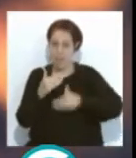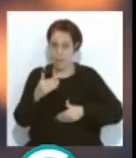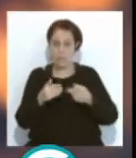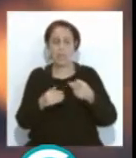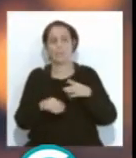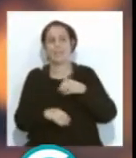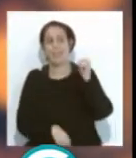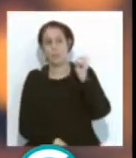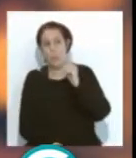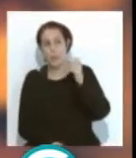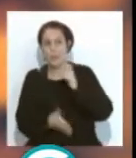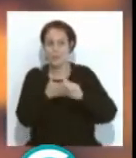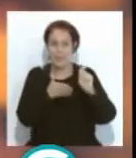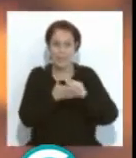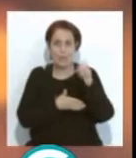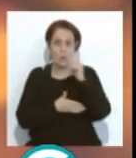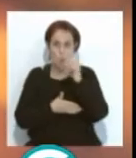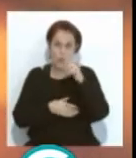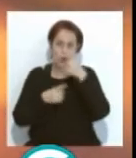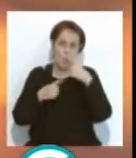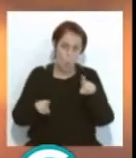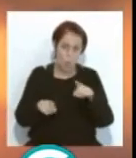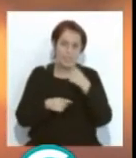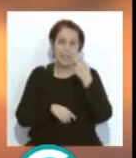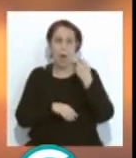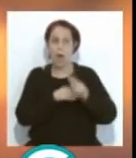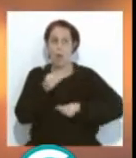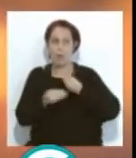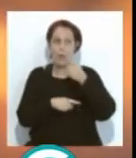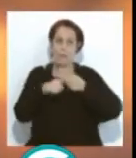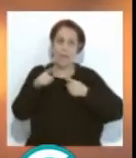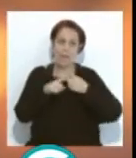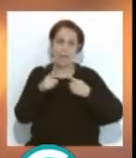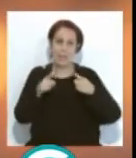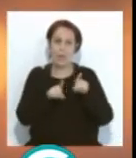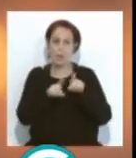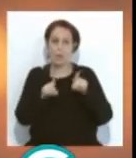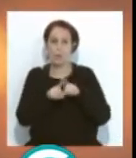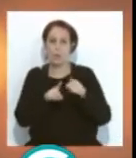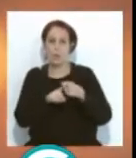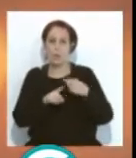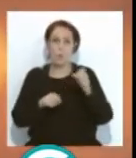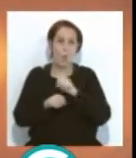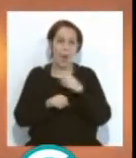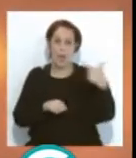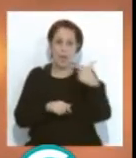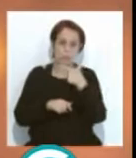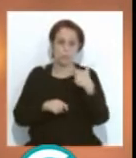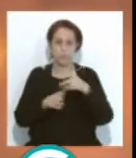tanto por ciento la letra, tanto por ciento la música, hacemos la media y la regla de tres, y casi que hay que aplicarle una ecuación.